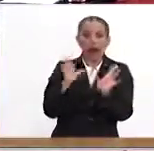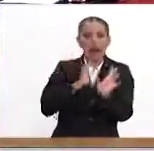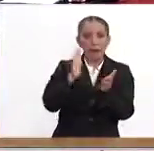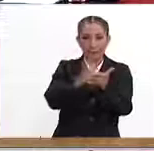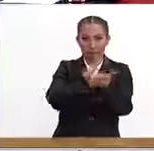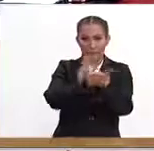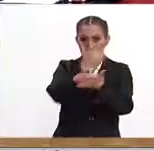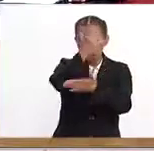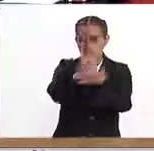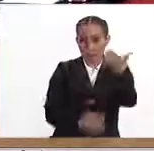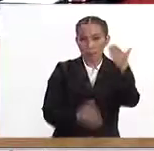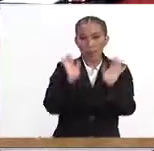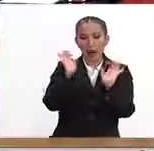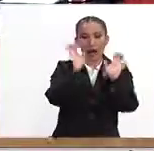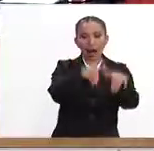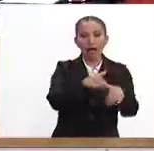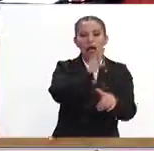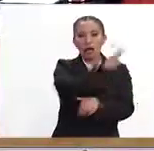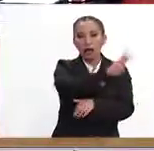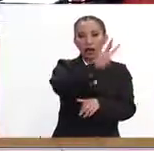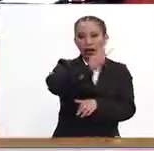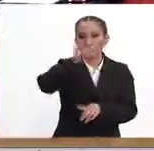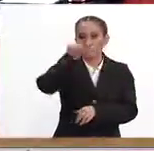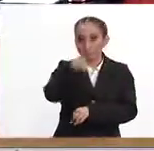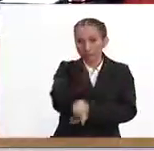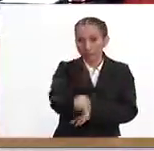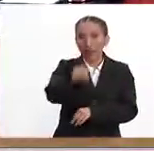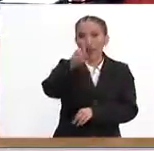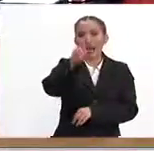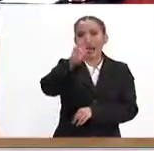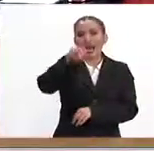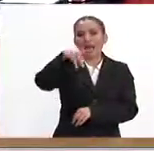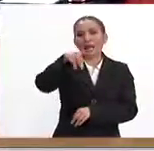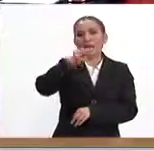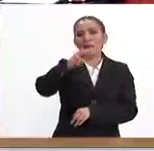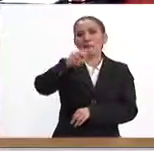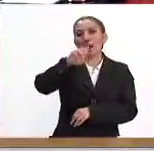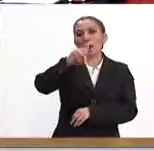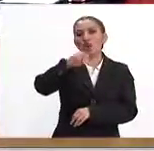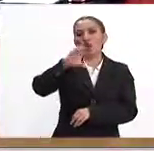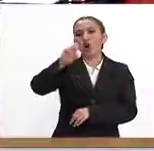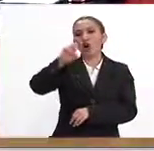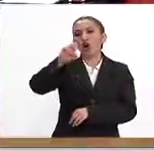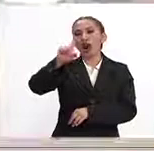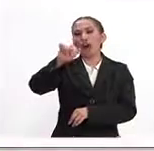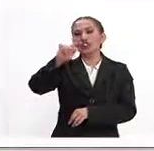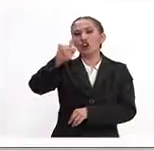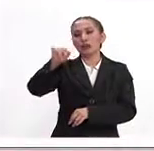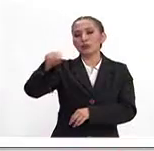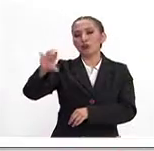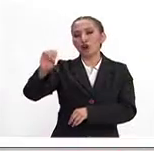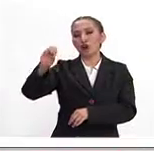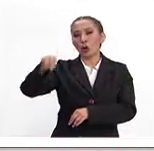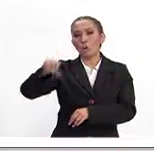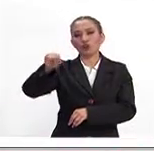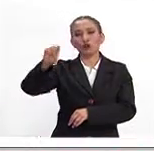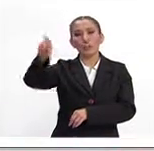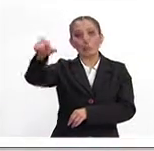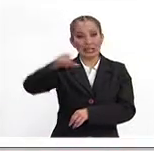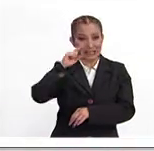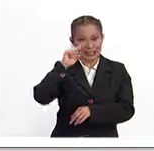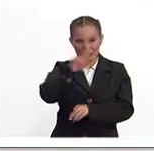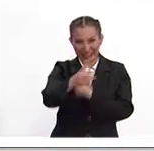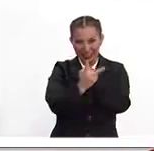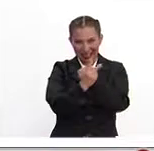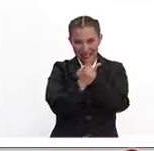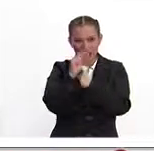página para inscribirse, www.reanimandocorazones.com.mx. Ahí está.